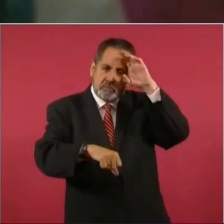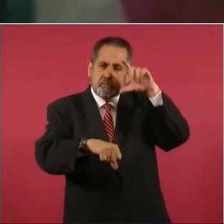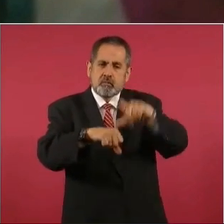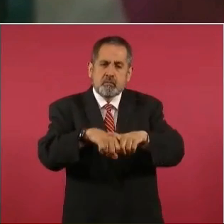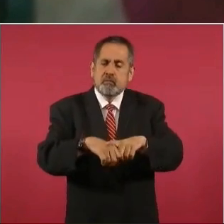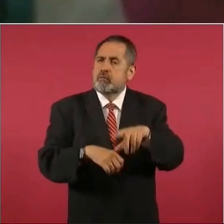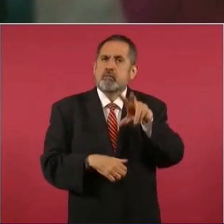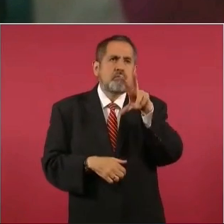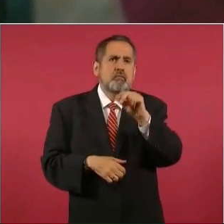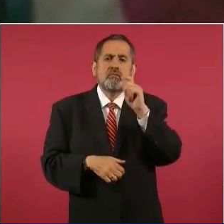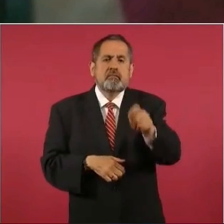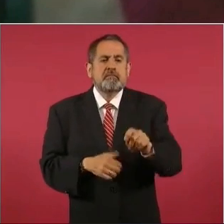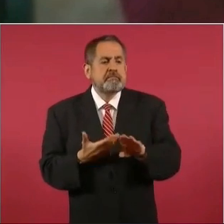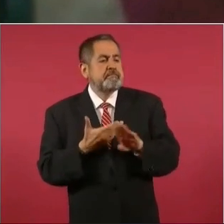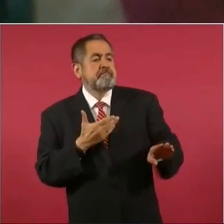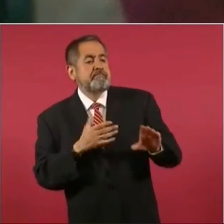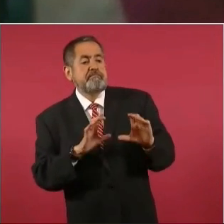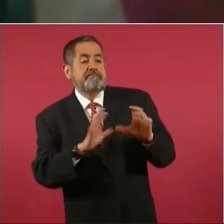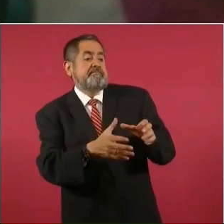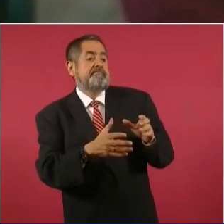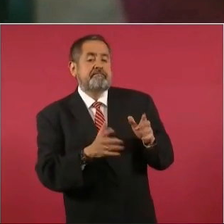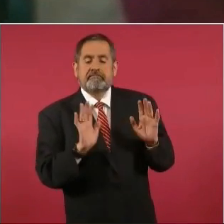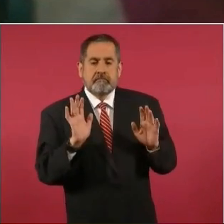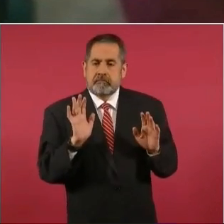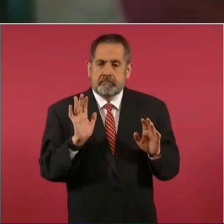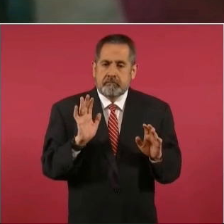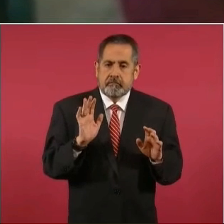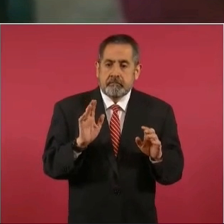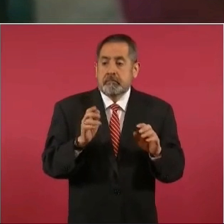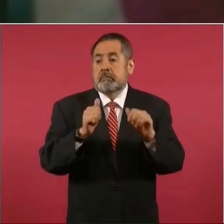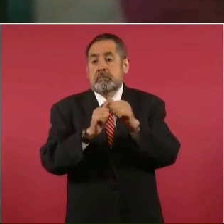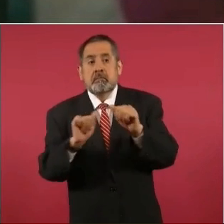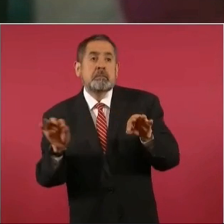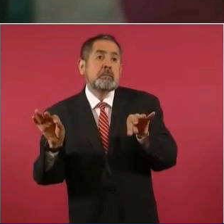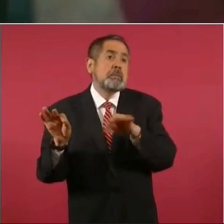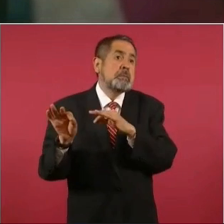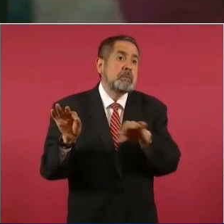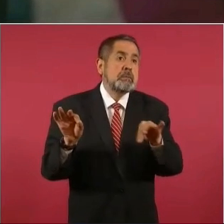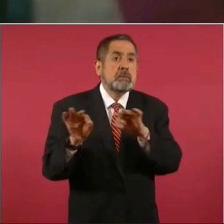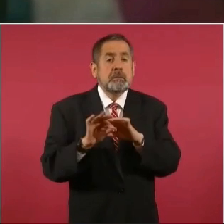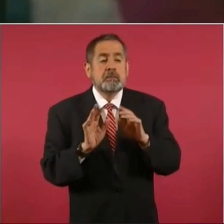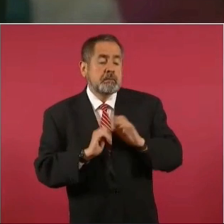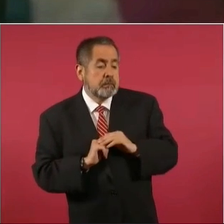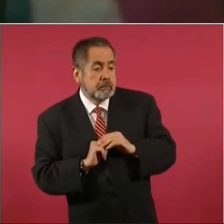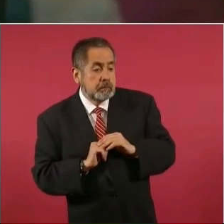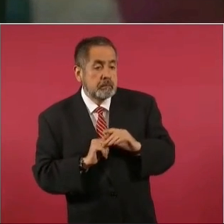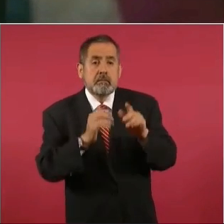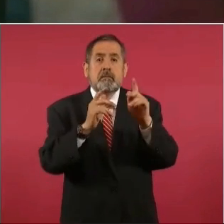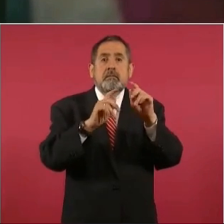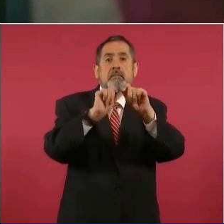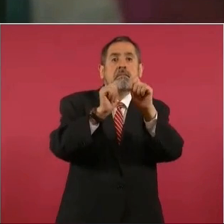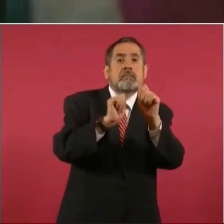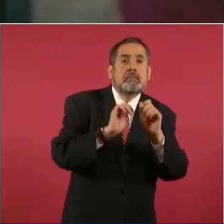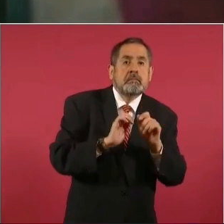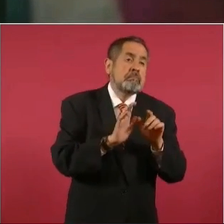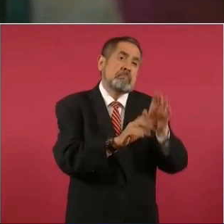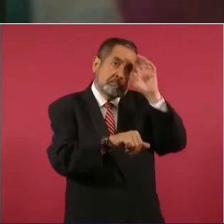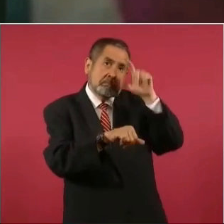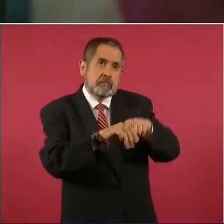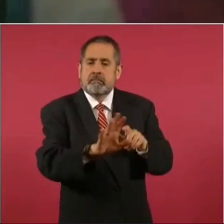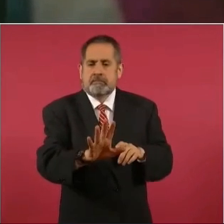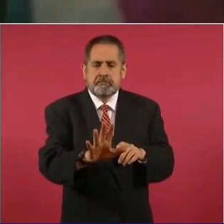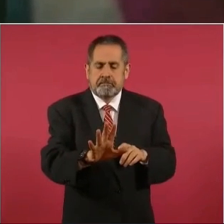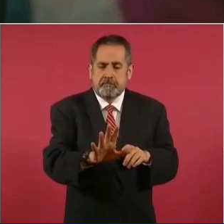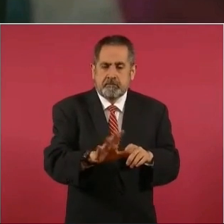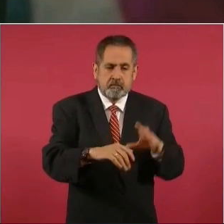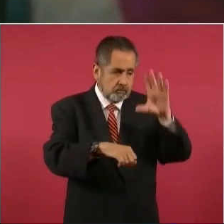más en exclusiva el arte de tocar el violín o la figura de mármol. Cultura es